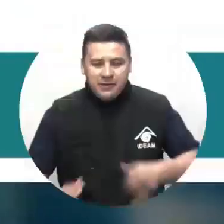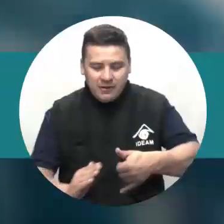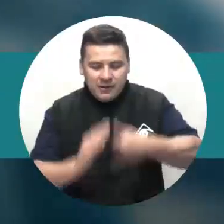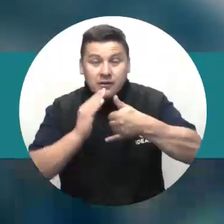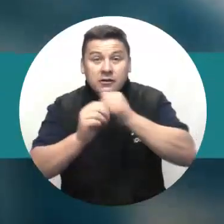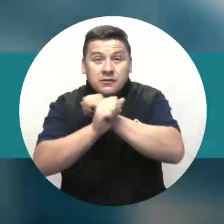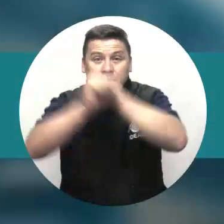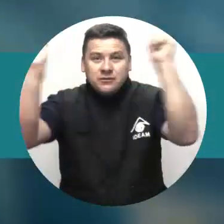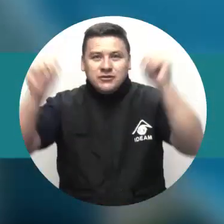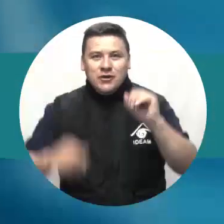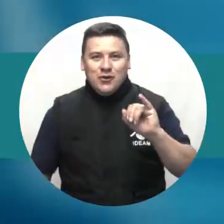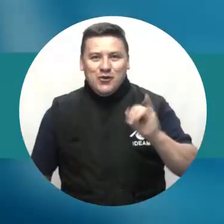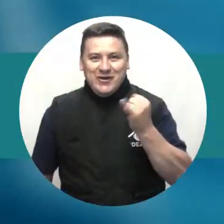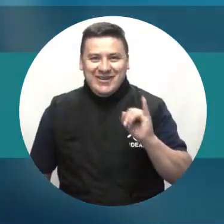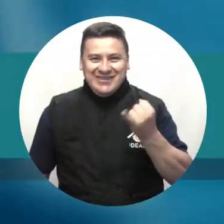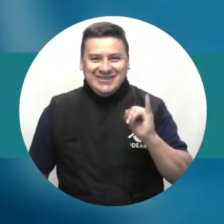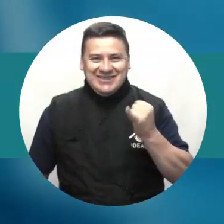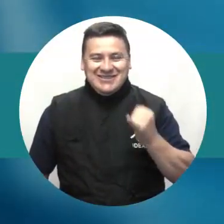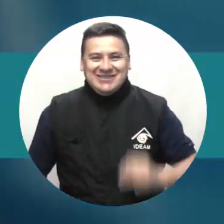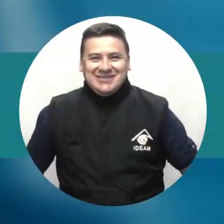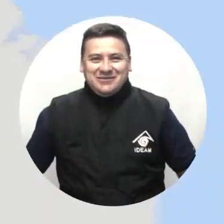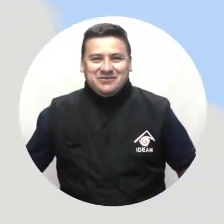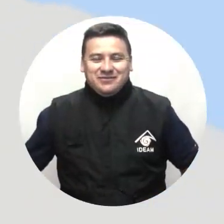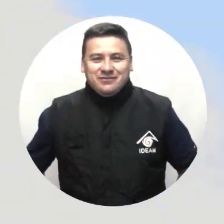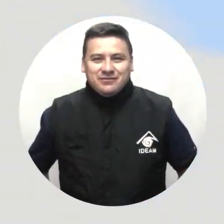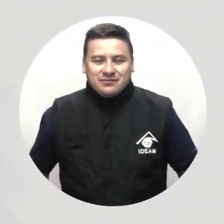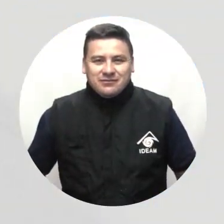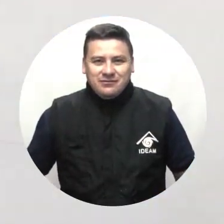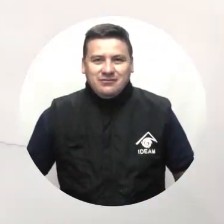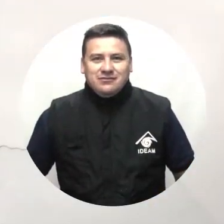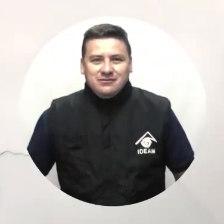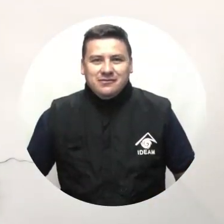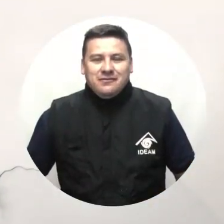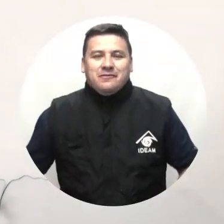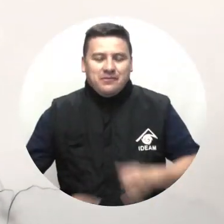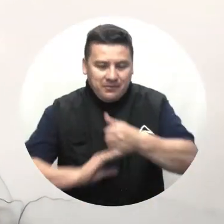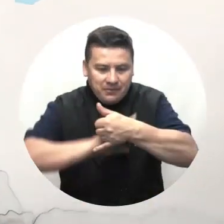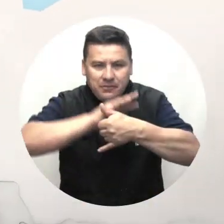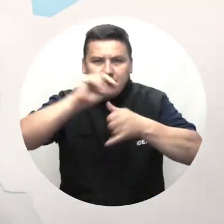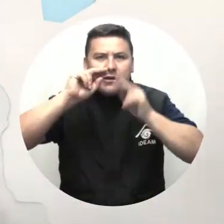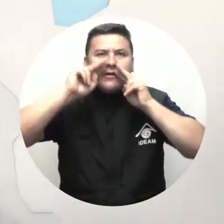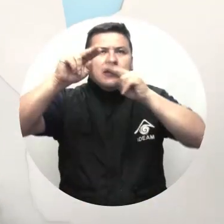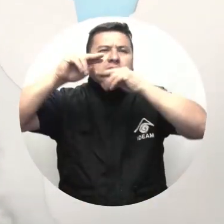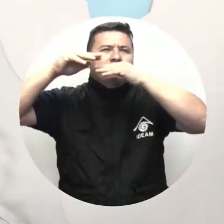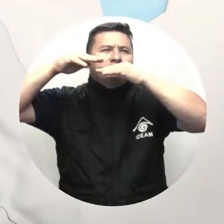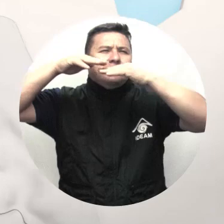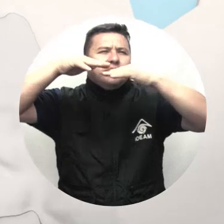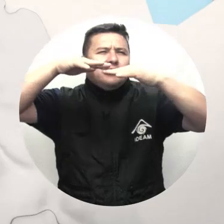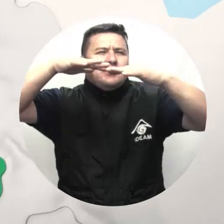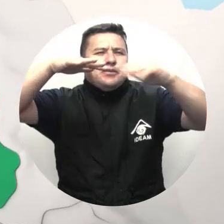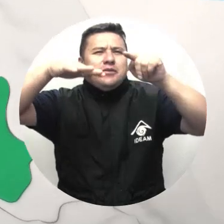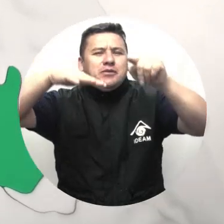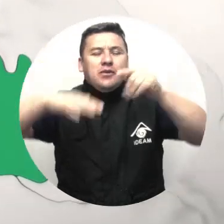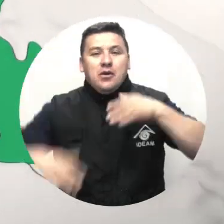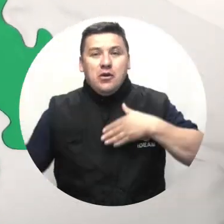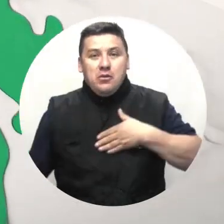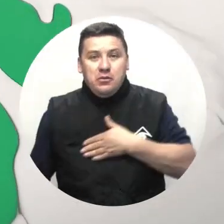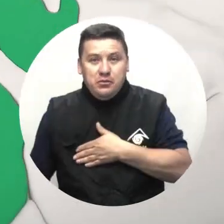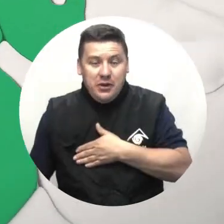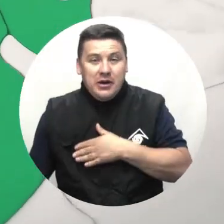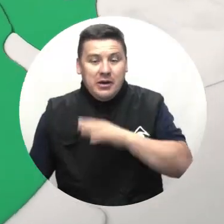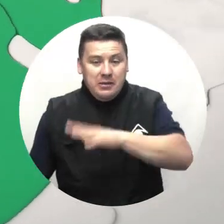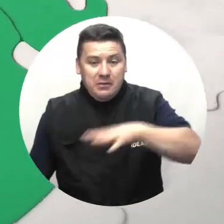Pronóstico del tiempo para la mañana del jueves Música En el Caribe se estiman precipitaciones en sectores de